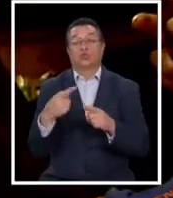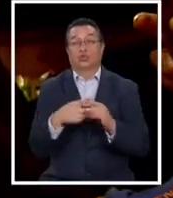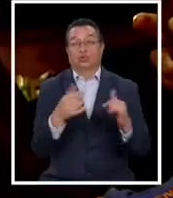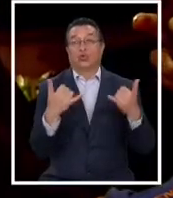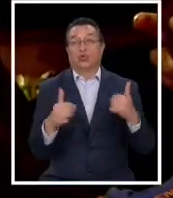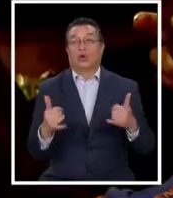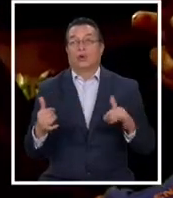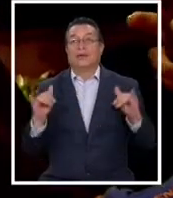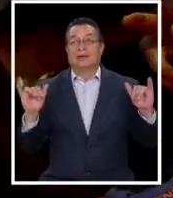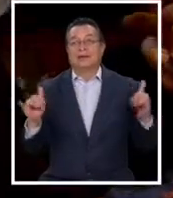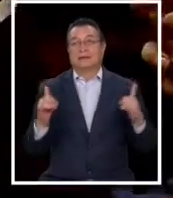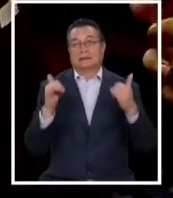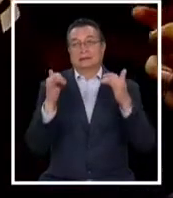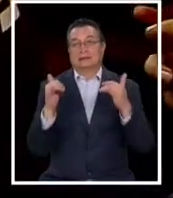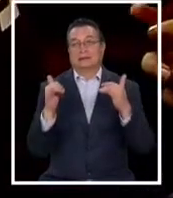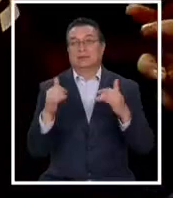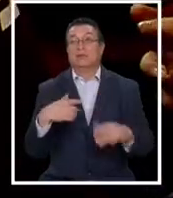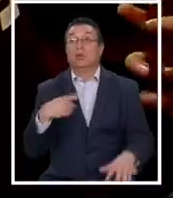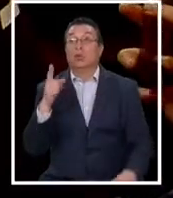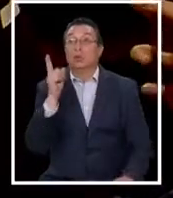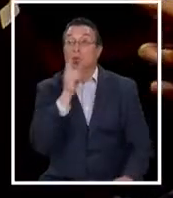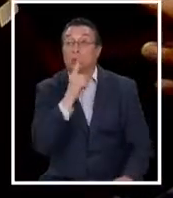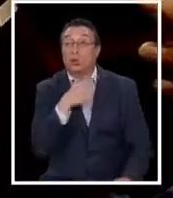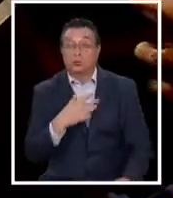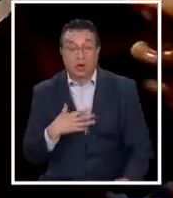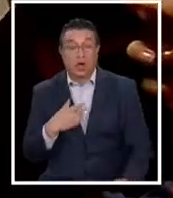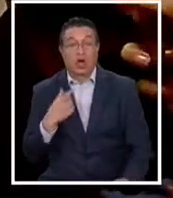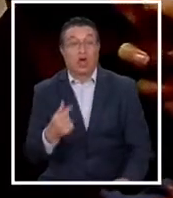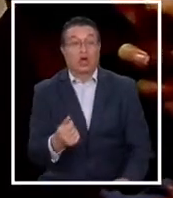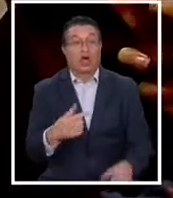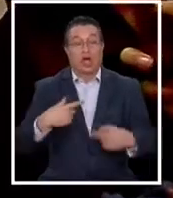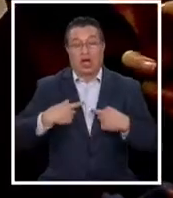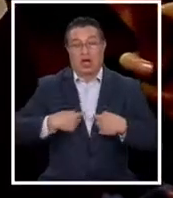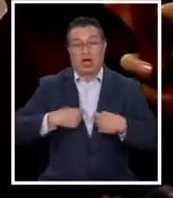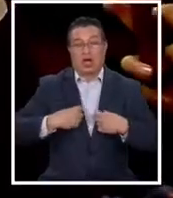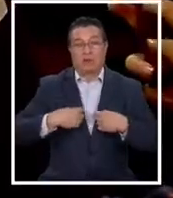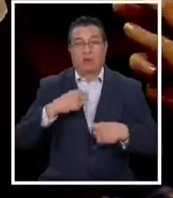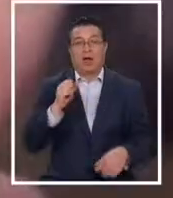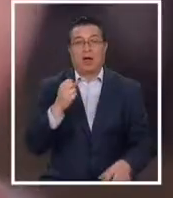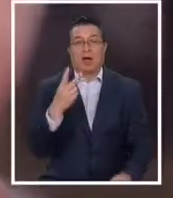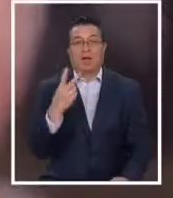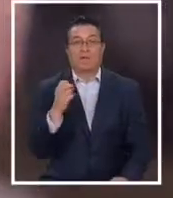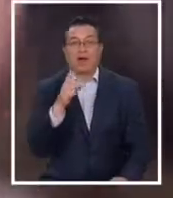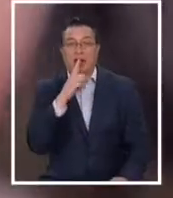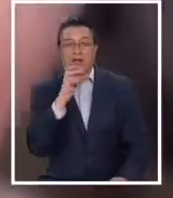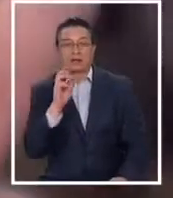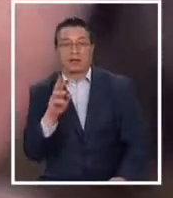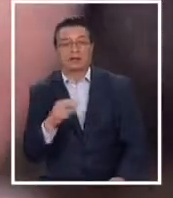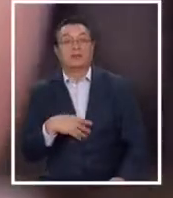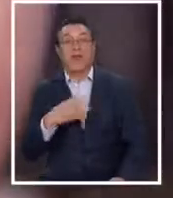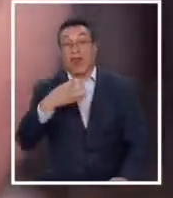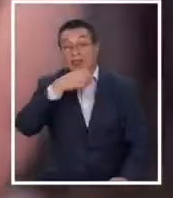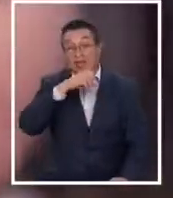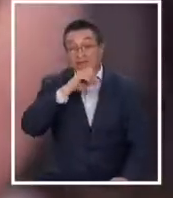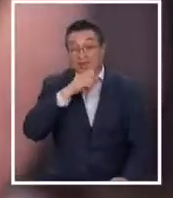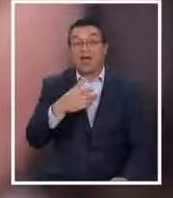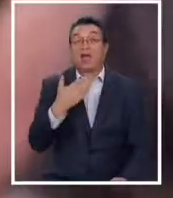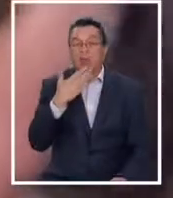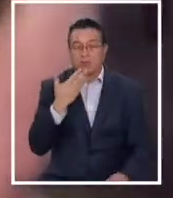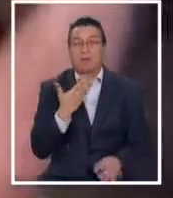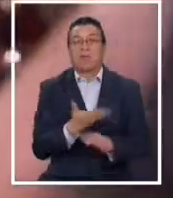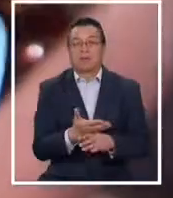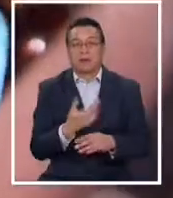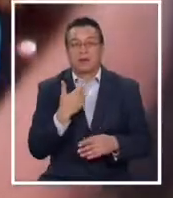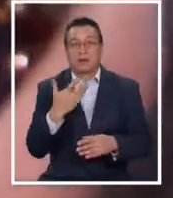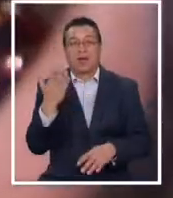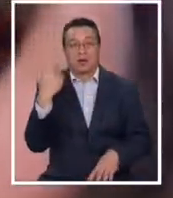entretenerse. Lo último que me compré fue ropa en el avatar. Para navidad también pidieron. De hecho,